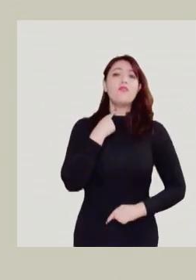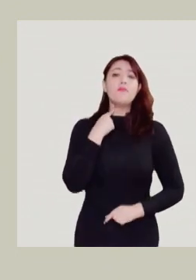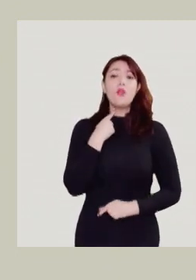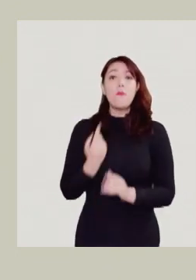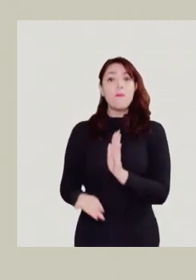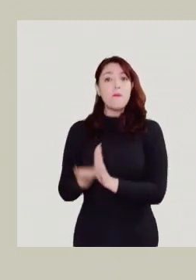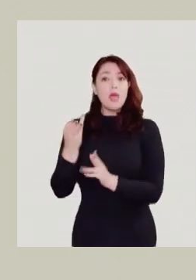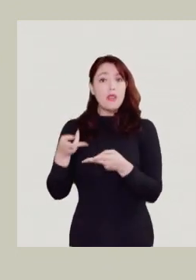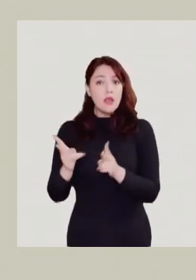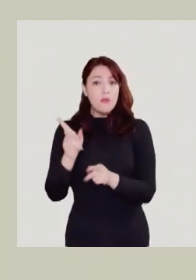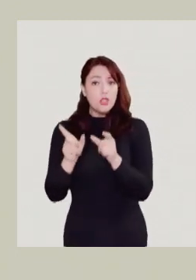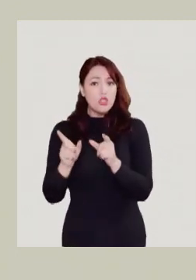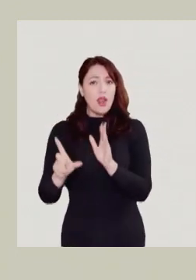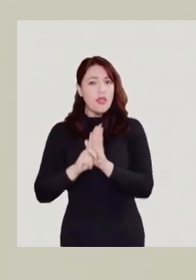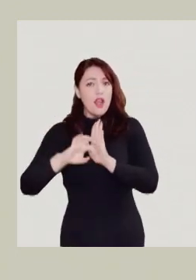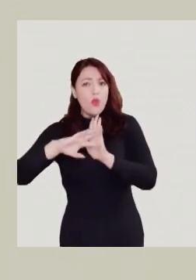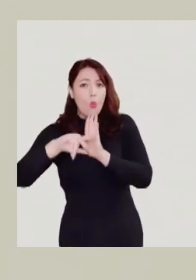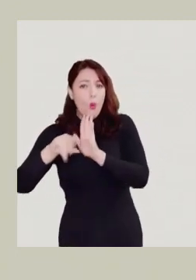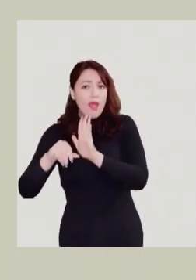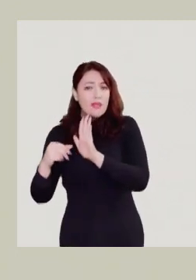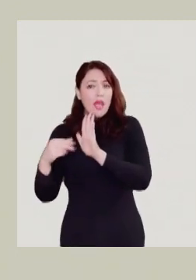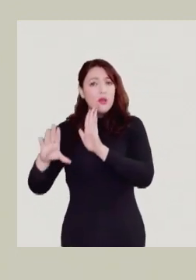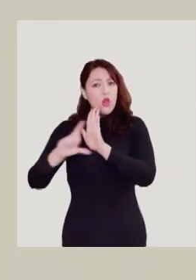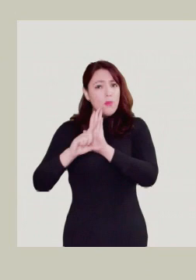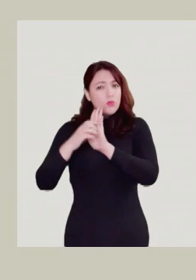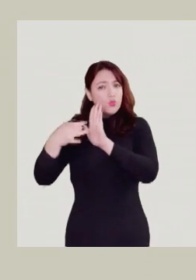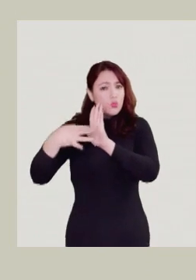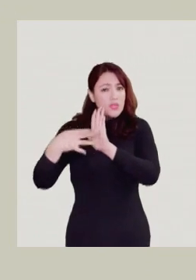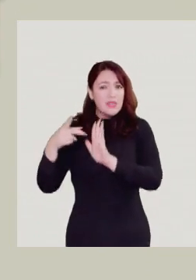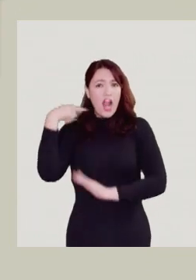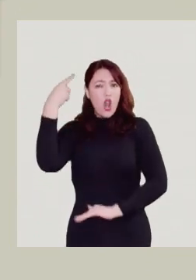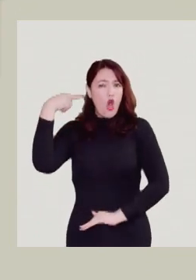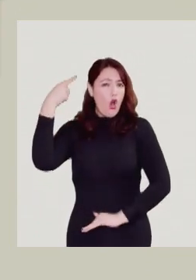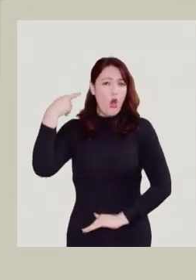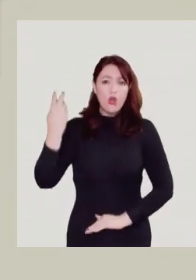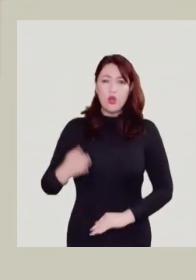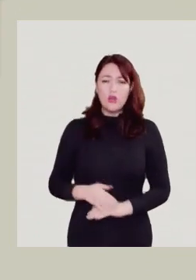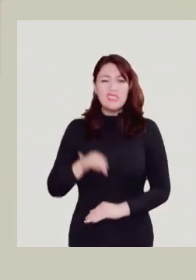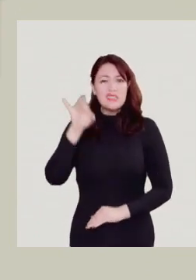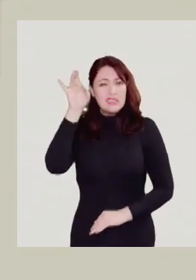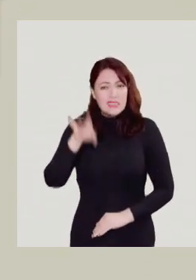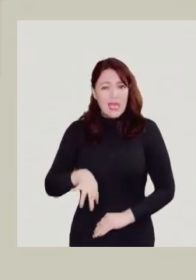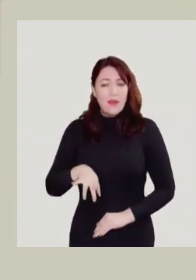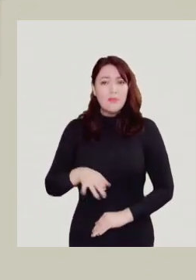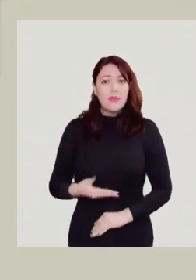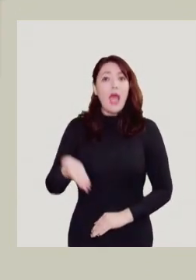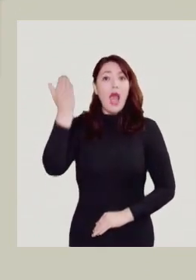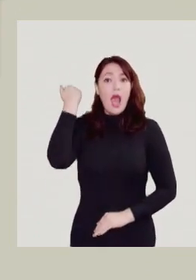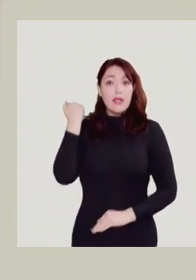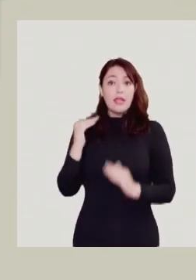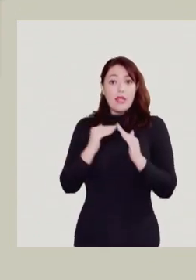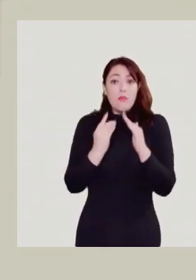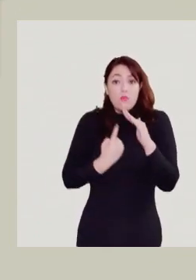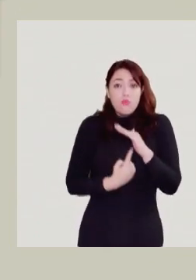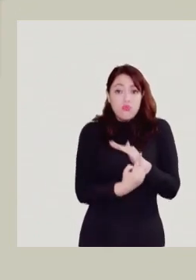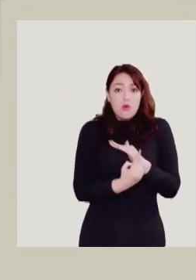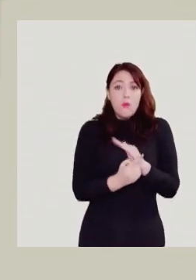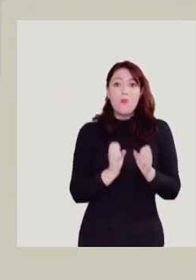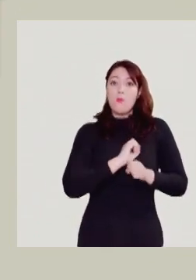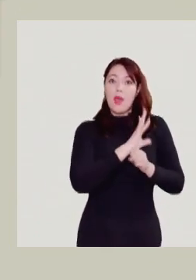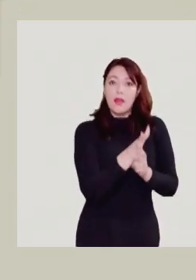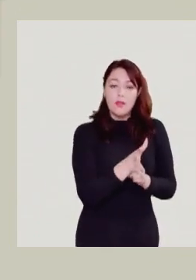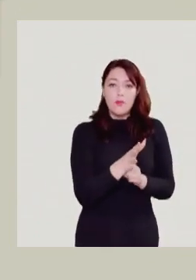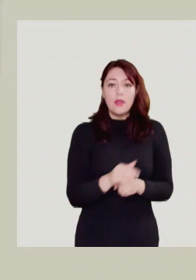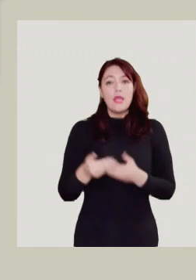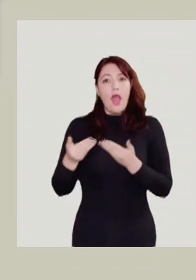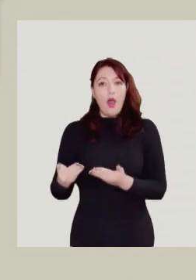que hubiera más derechos para los delincuentes. De verdad están locos. Sí, sé. Antes nos quedábamos en la casa por pandemia.